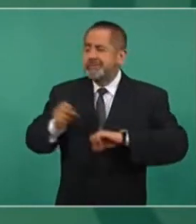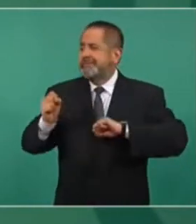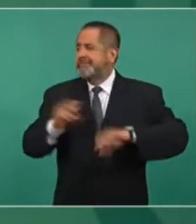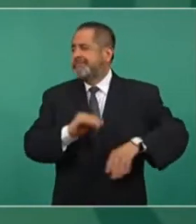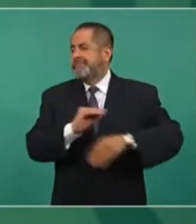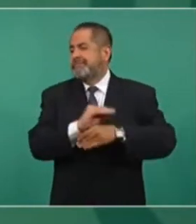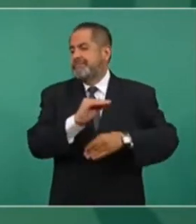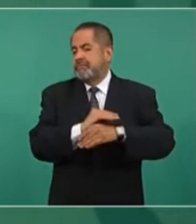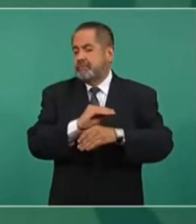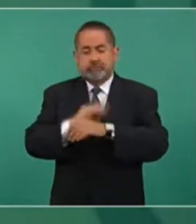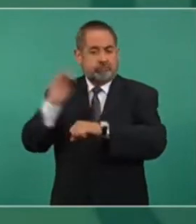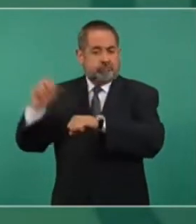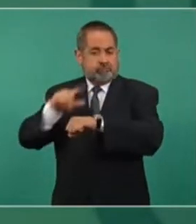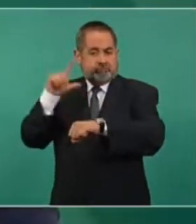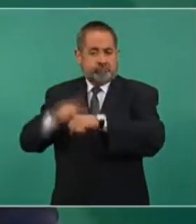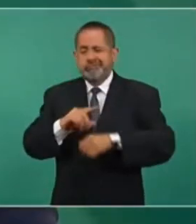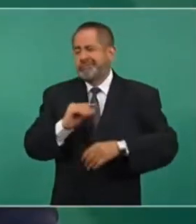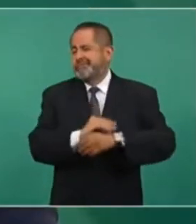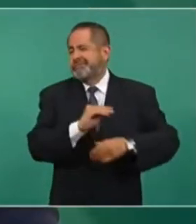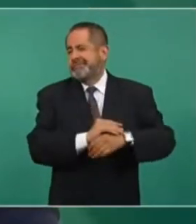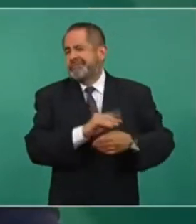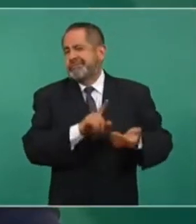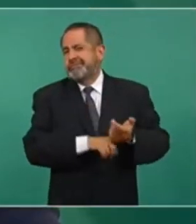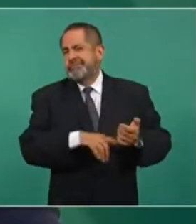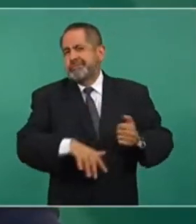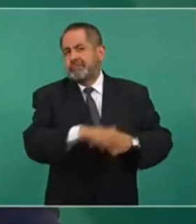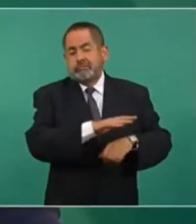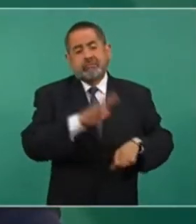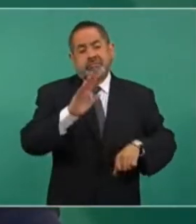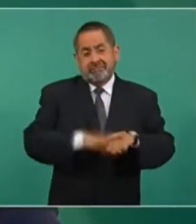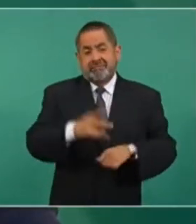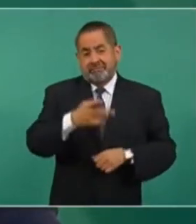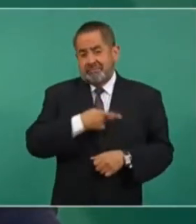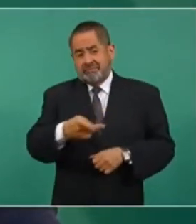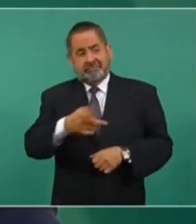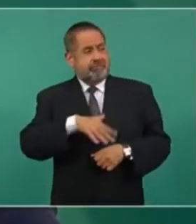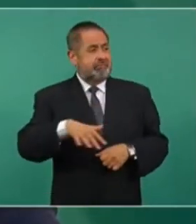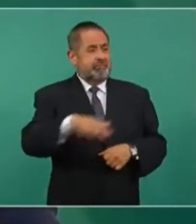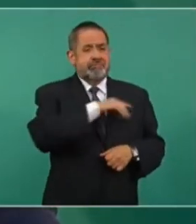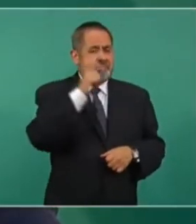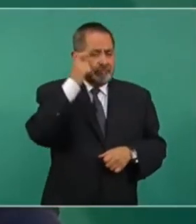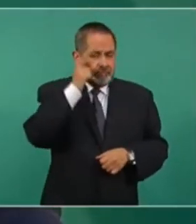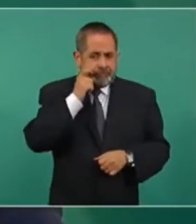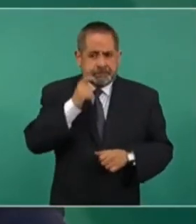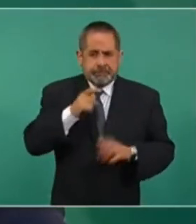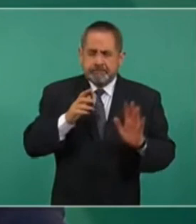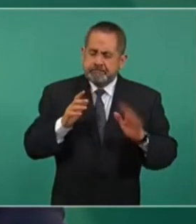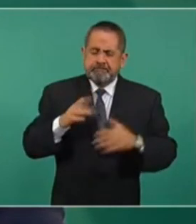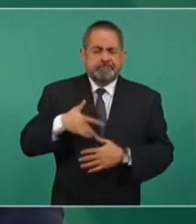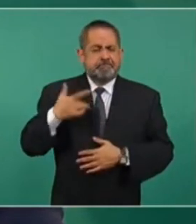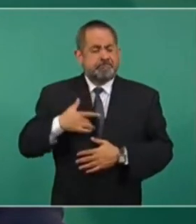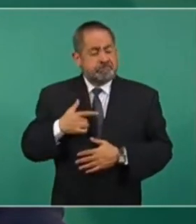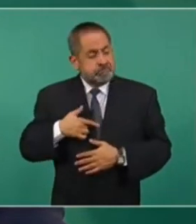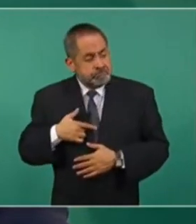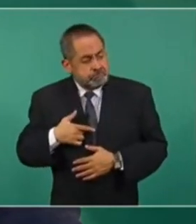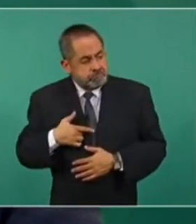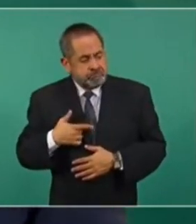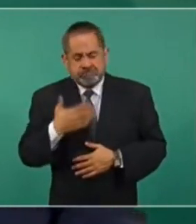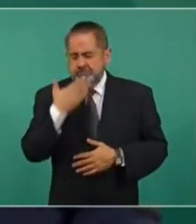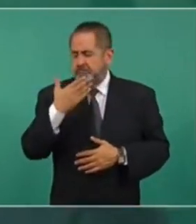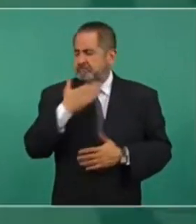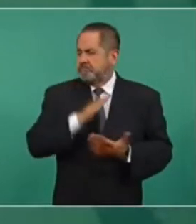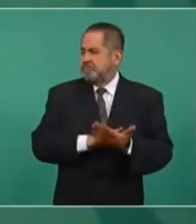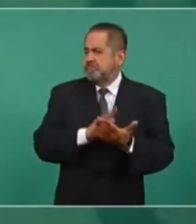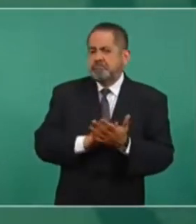federación, es de los estados más pobres. Por eso yo me siento satisfecho de